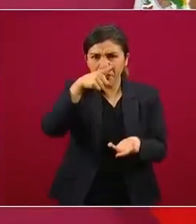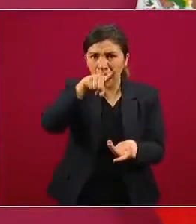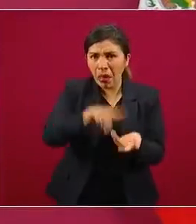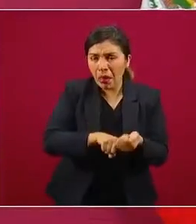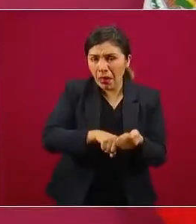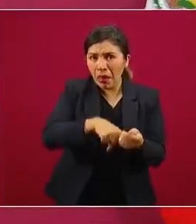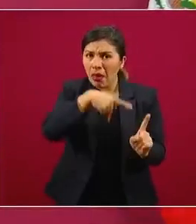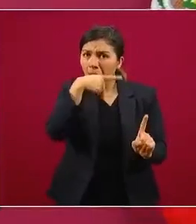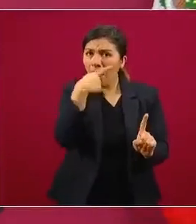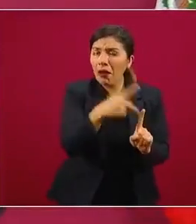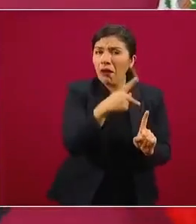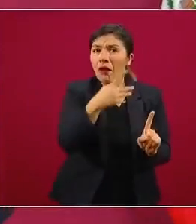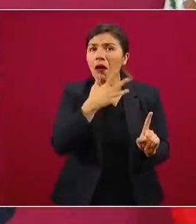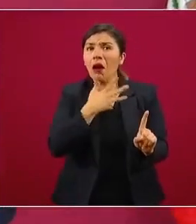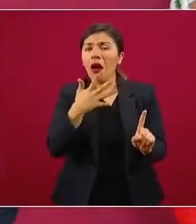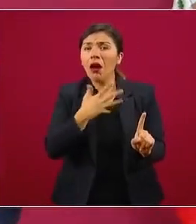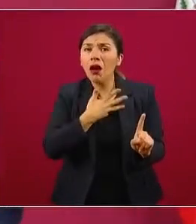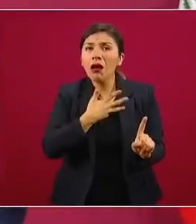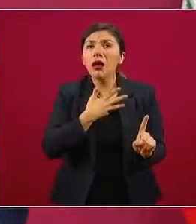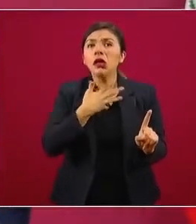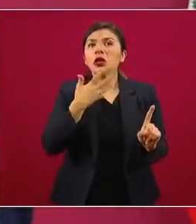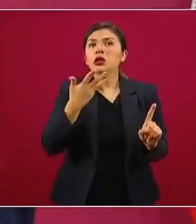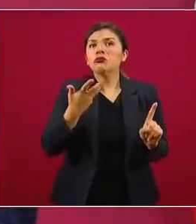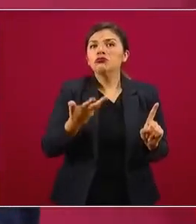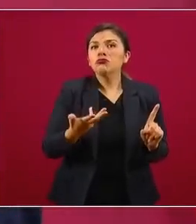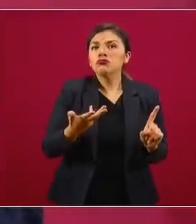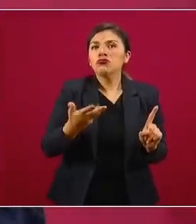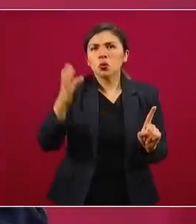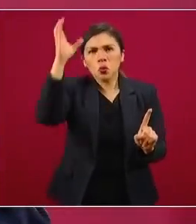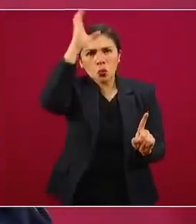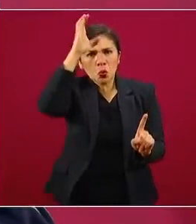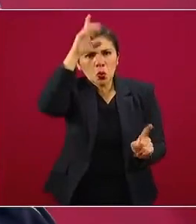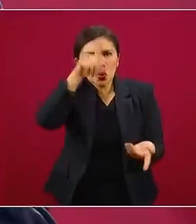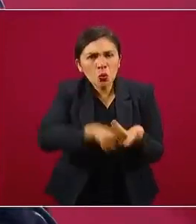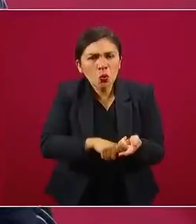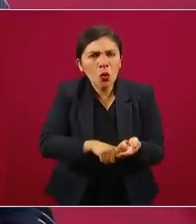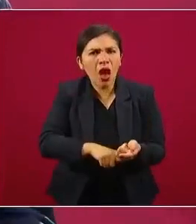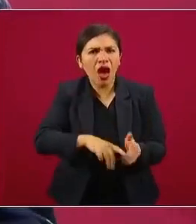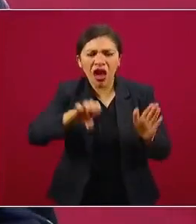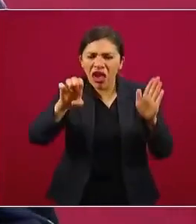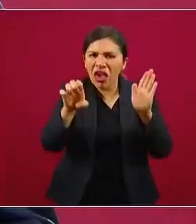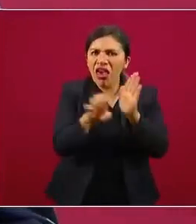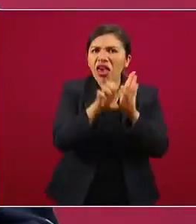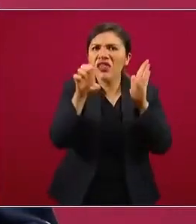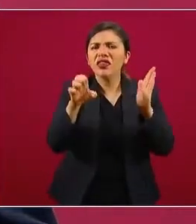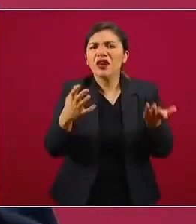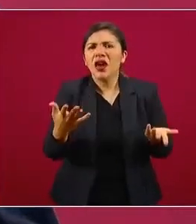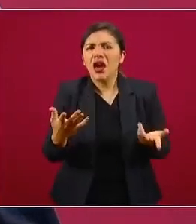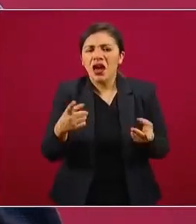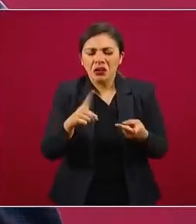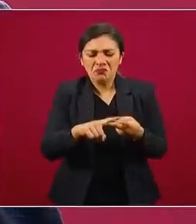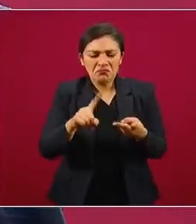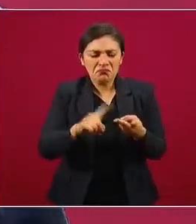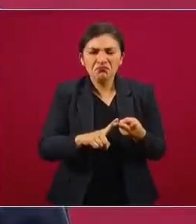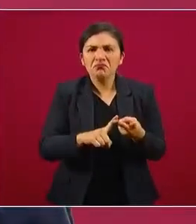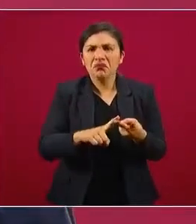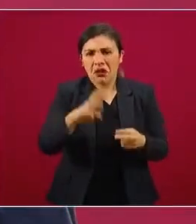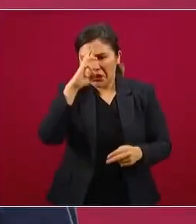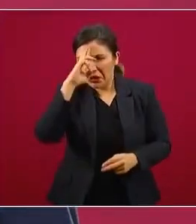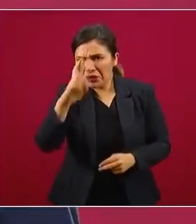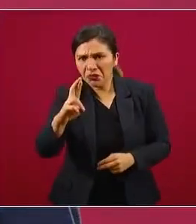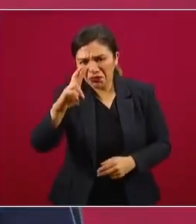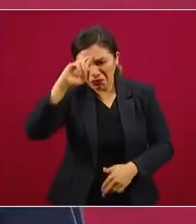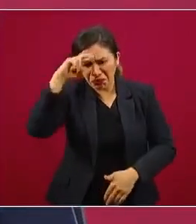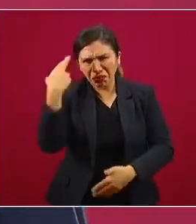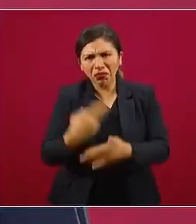cultura ni ética ni respeto.